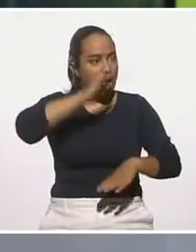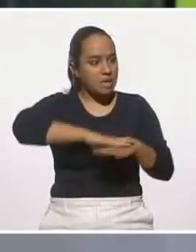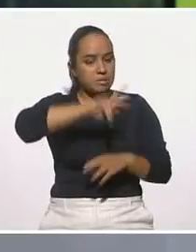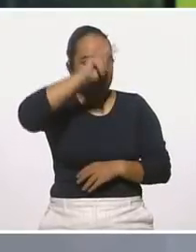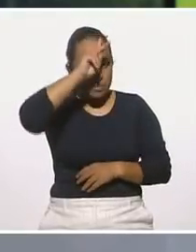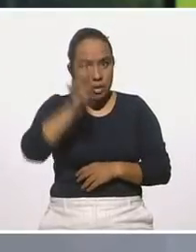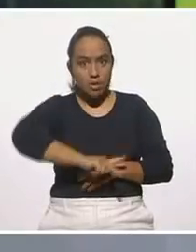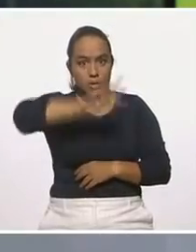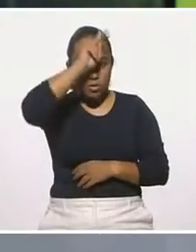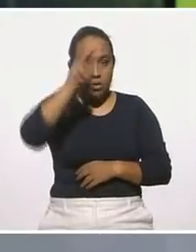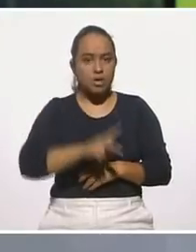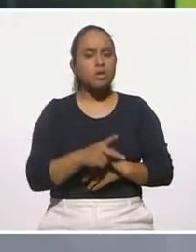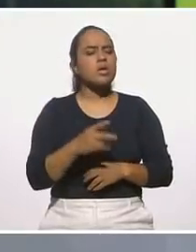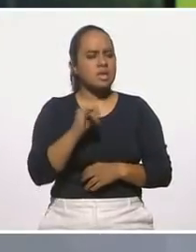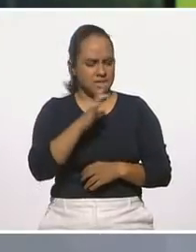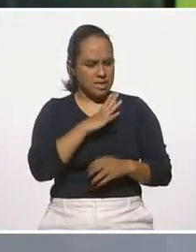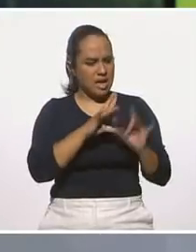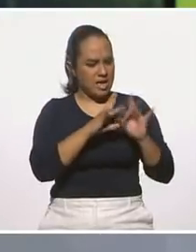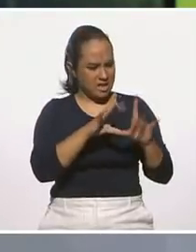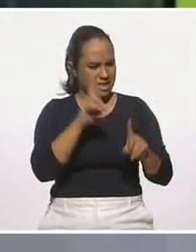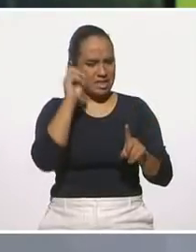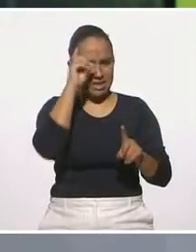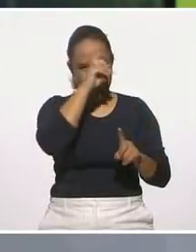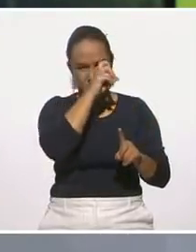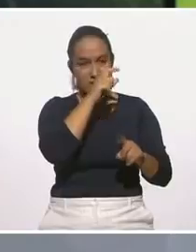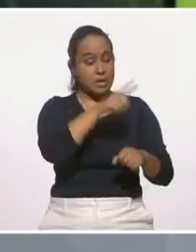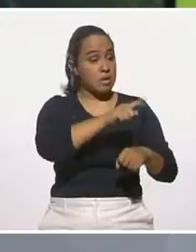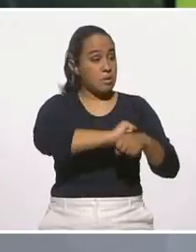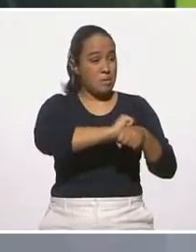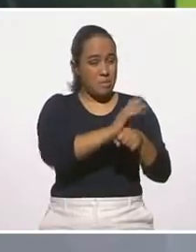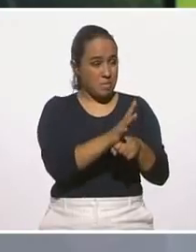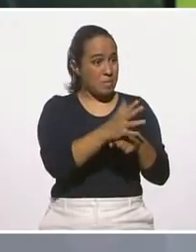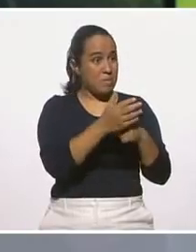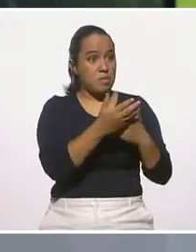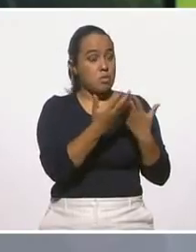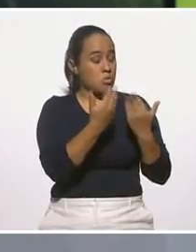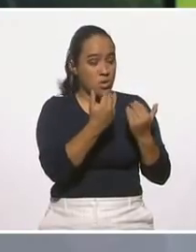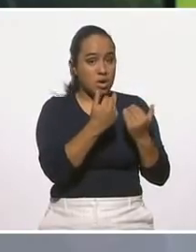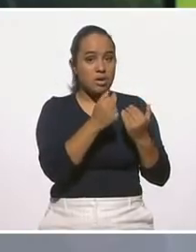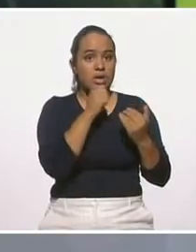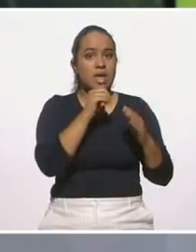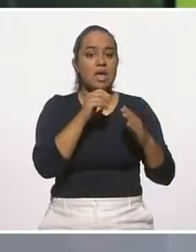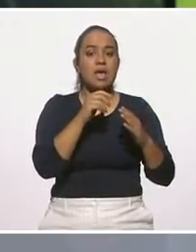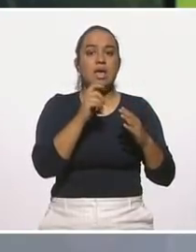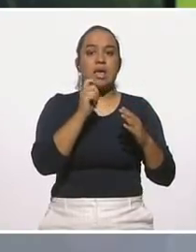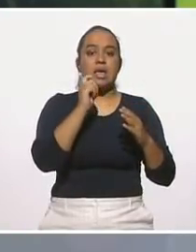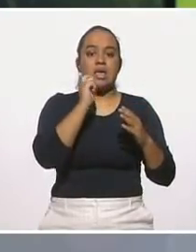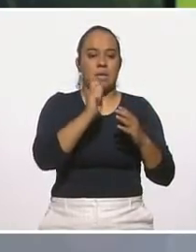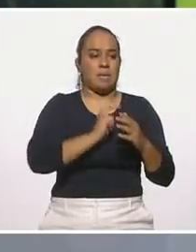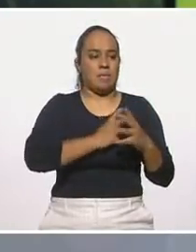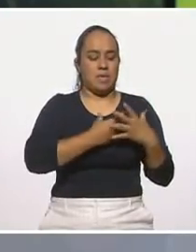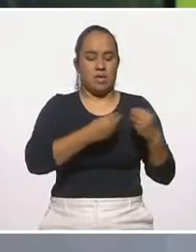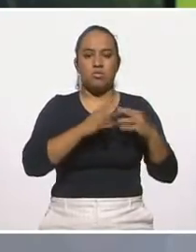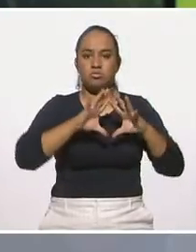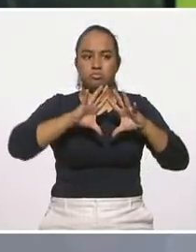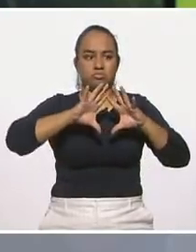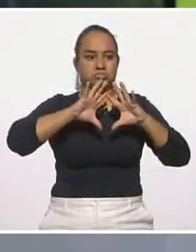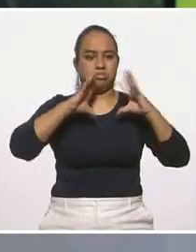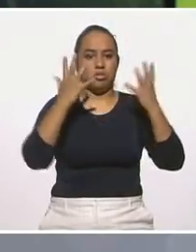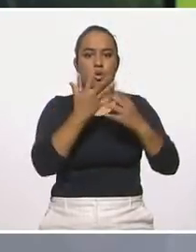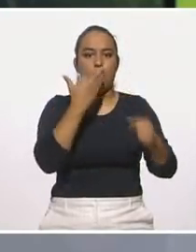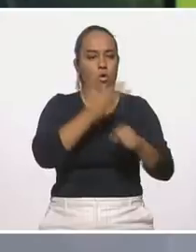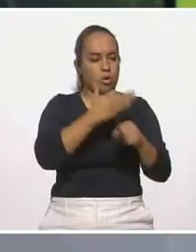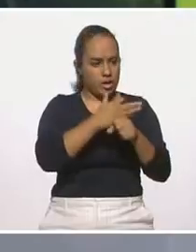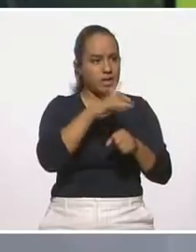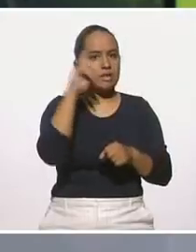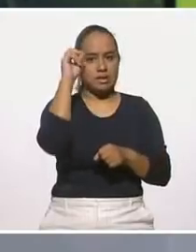adversidades que estábamos viviendo antes de esta contingencia mundial, que es una adversidad en esta